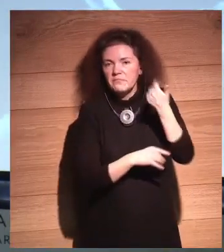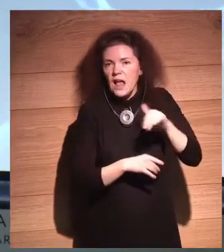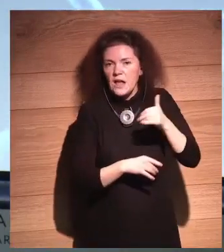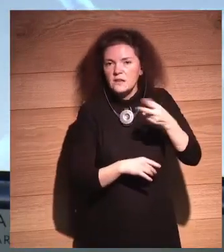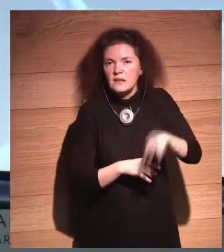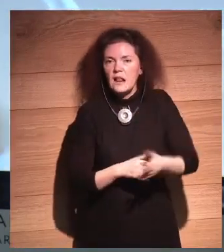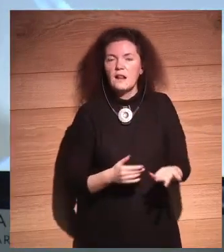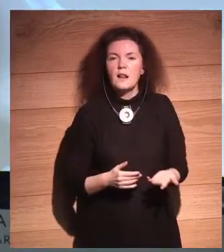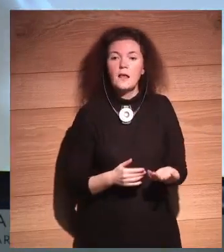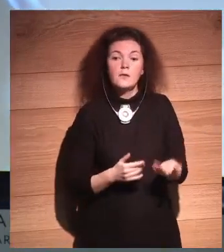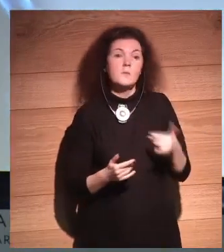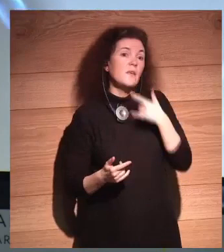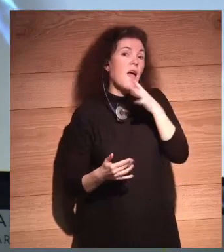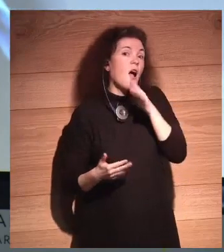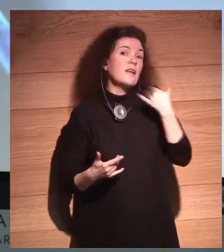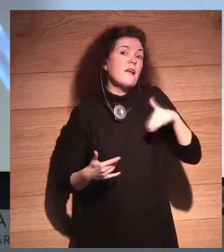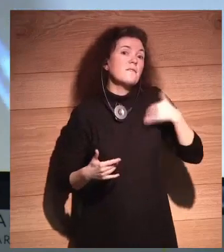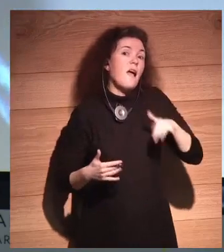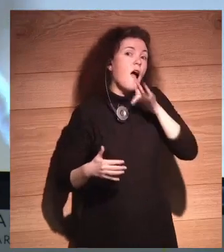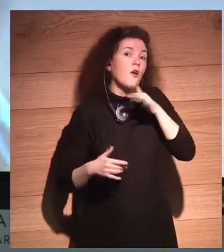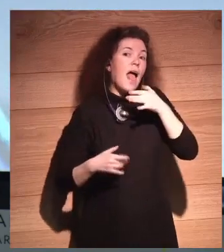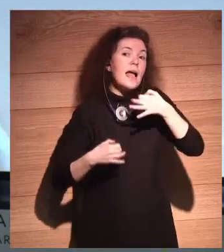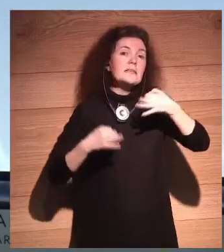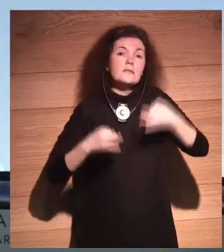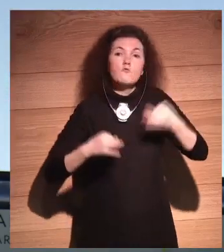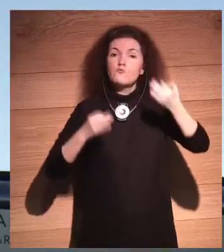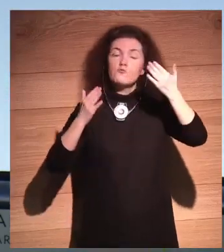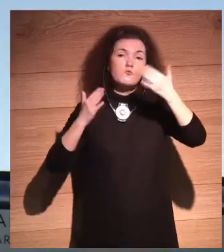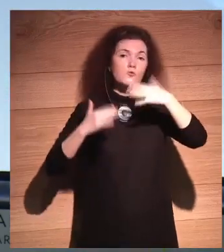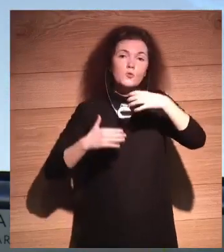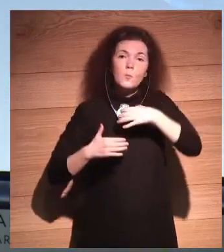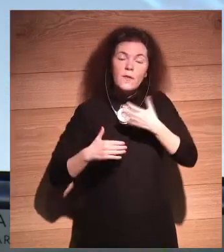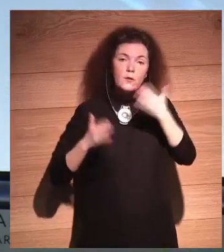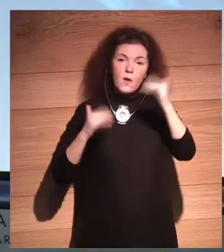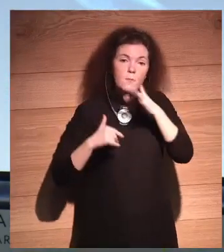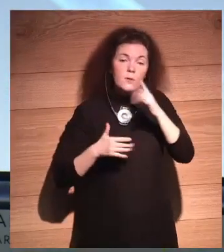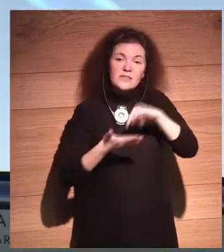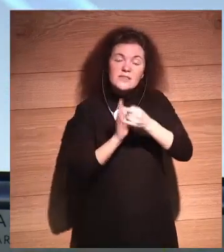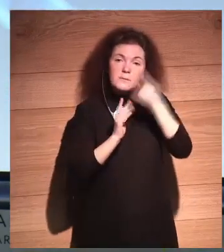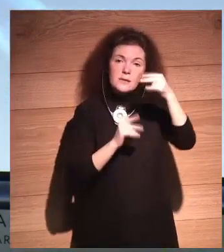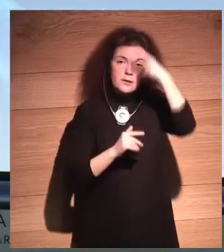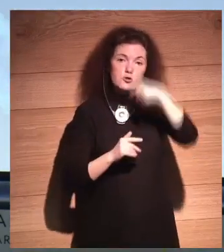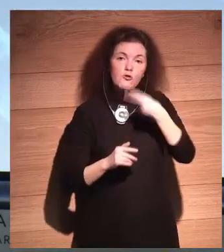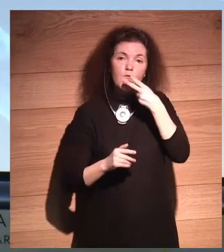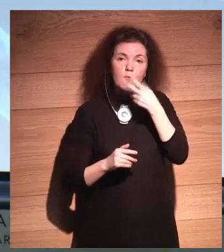vamos a decir, ya, ahora ya no podemos tener seguros. Porque el sistema sabe que yo fumo.